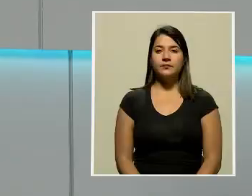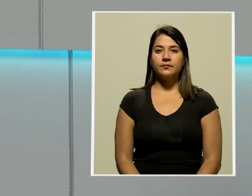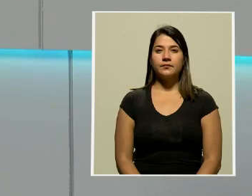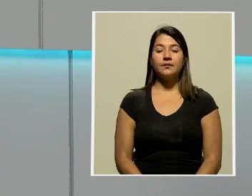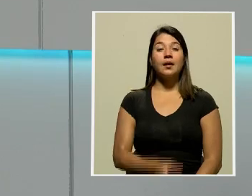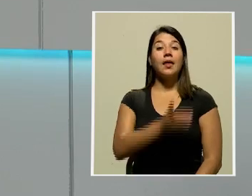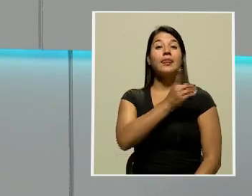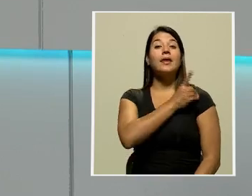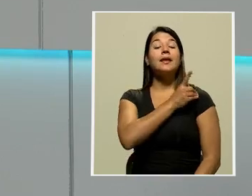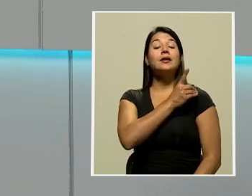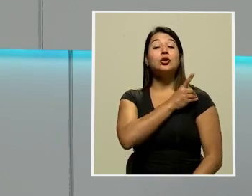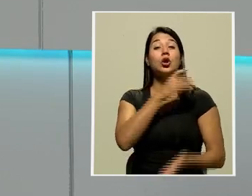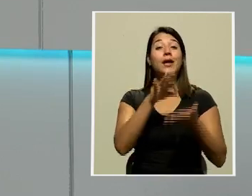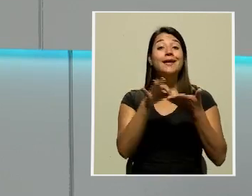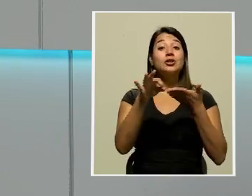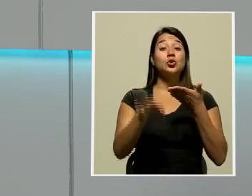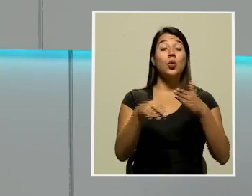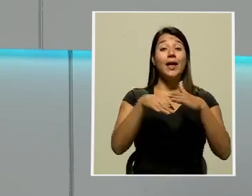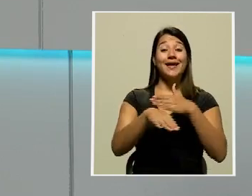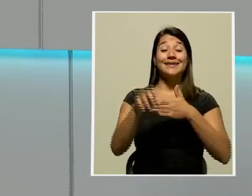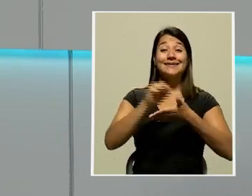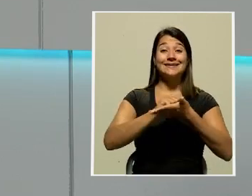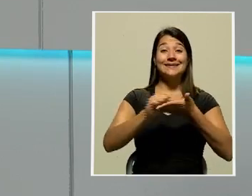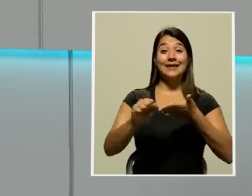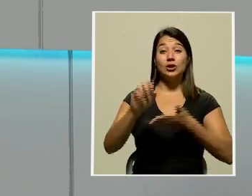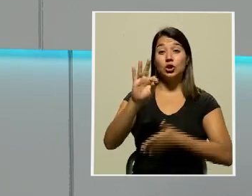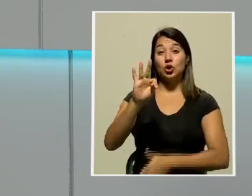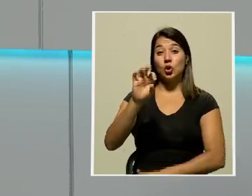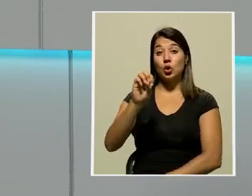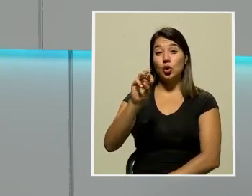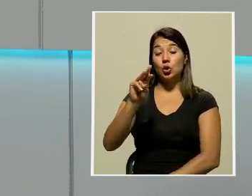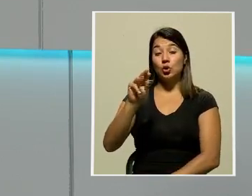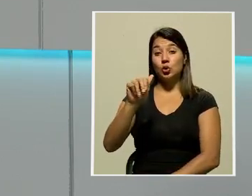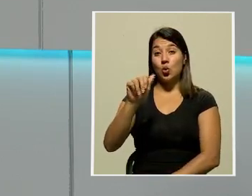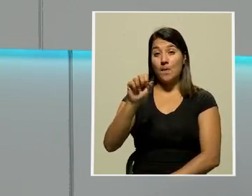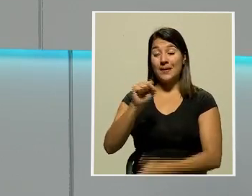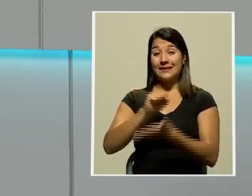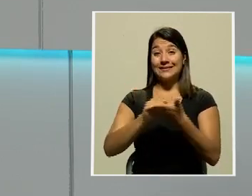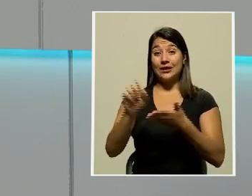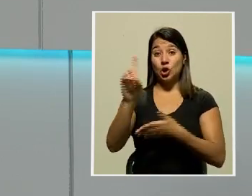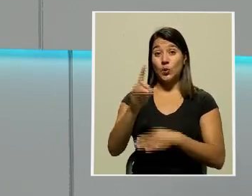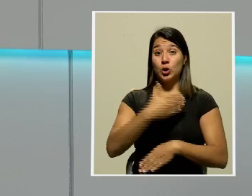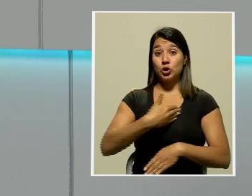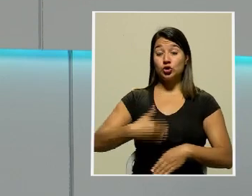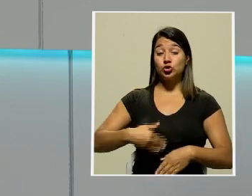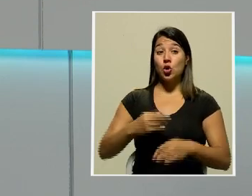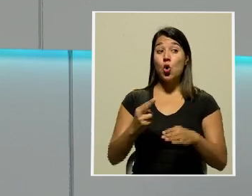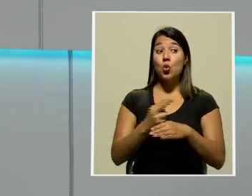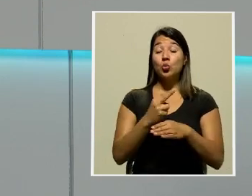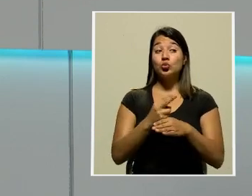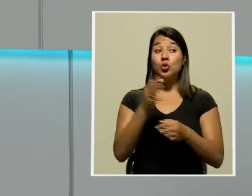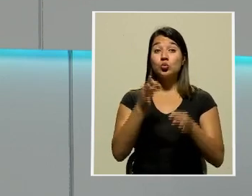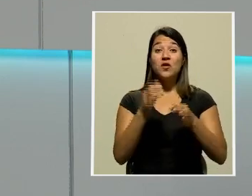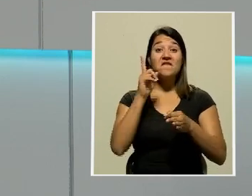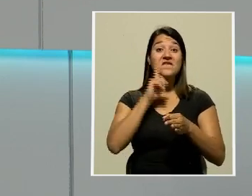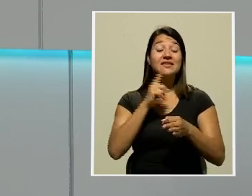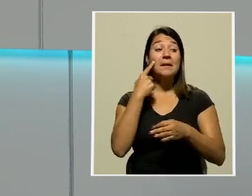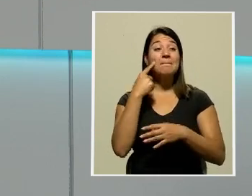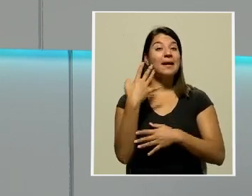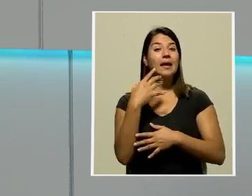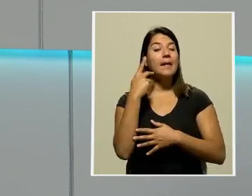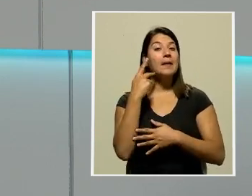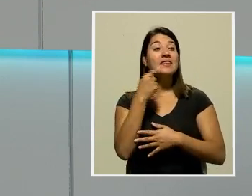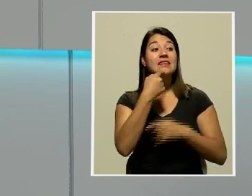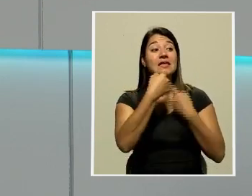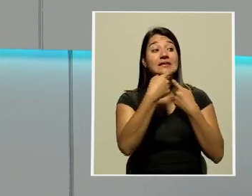La directora de una escuela de Santo Tomás de Santo Domingo de Heredia utiliza argumentos falsos para convencer a los padres de no enviar a sus hijos